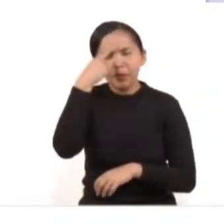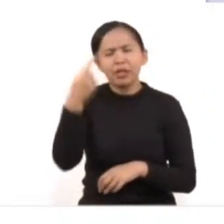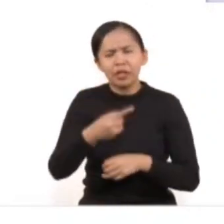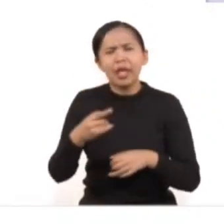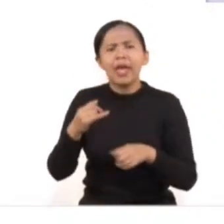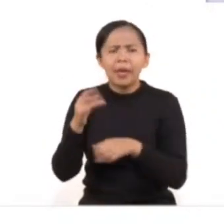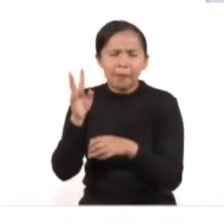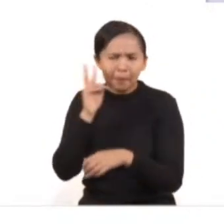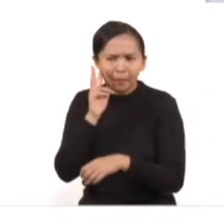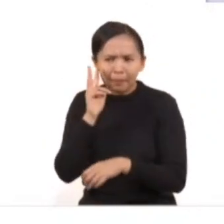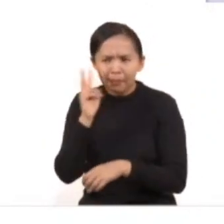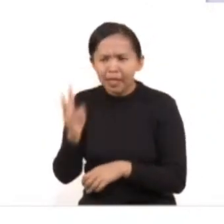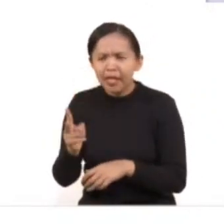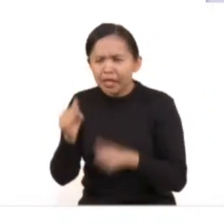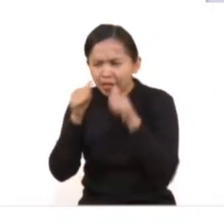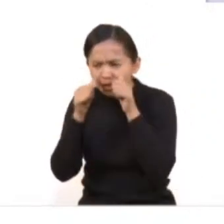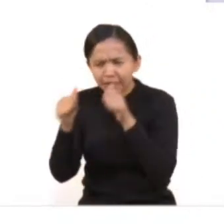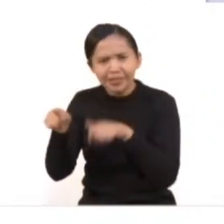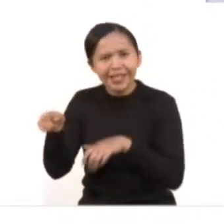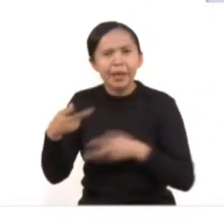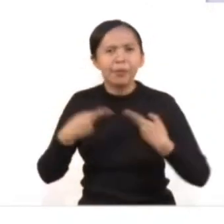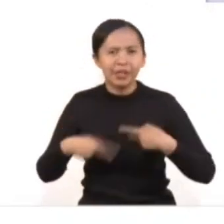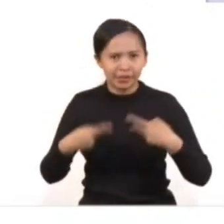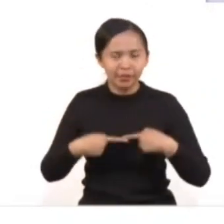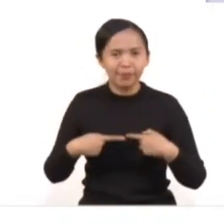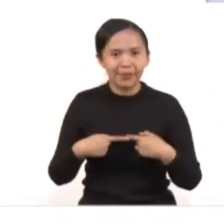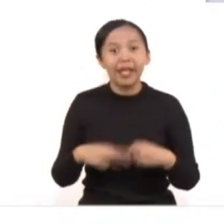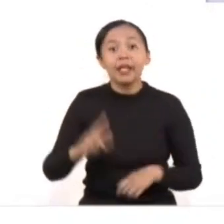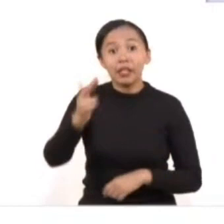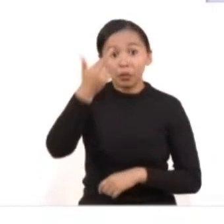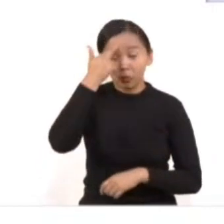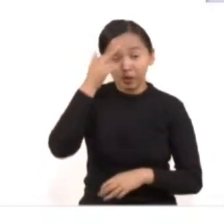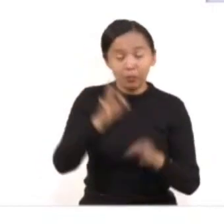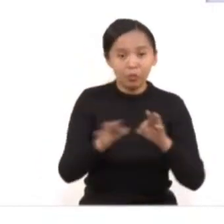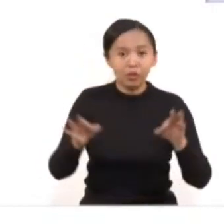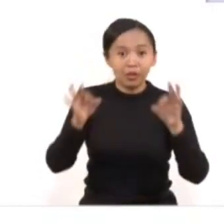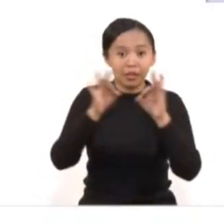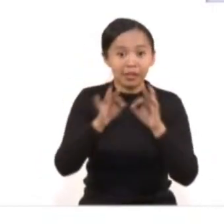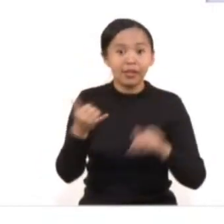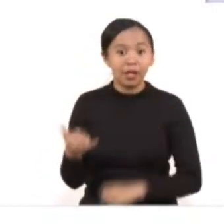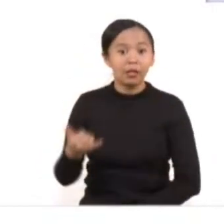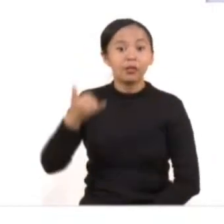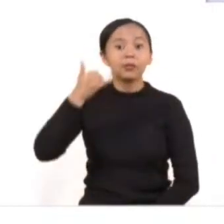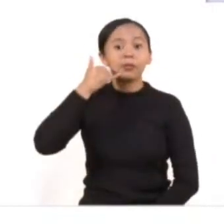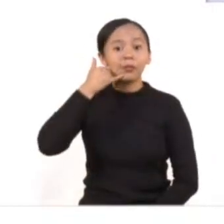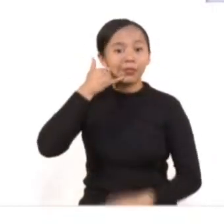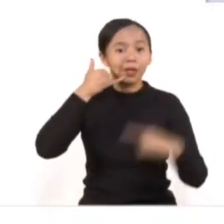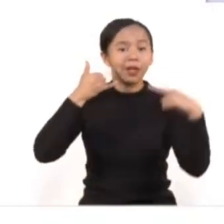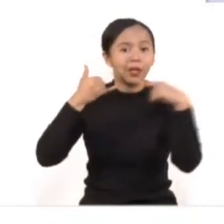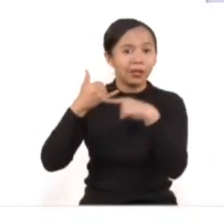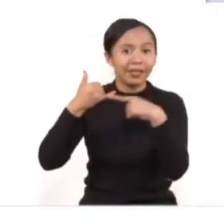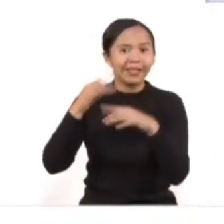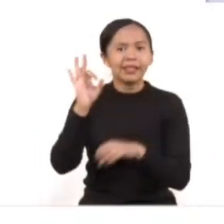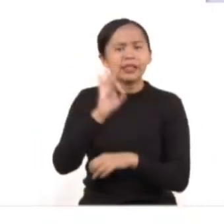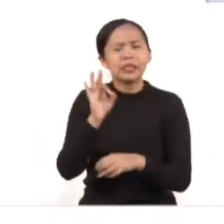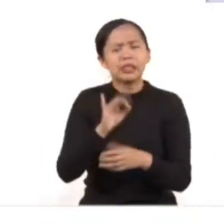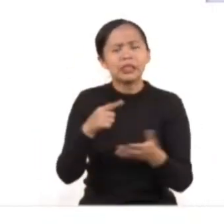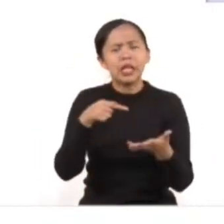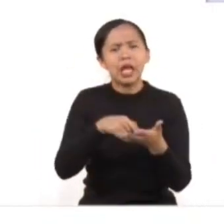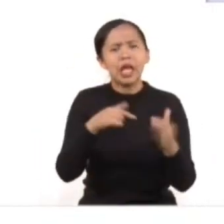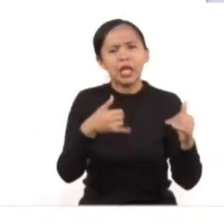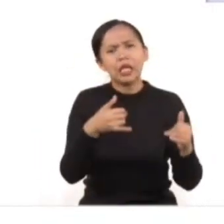muy importante al alcance de una llamada desde un teléfono fijo o de un teléfono celular,